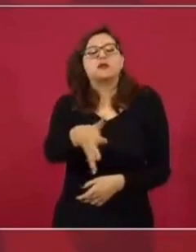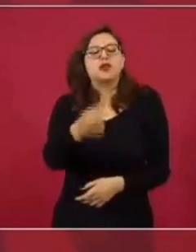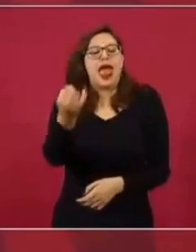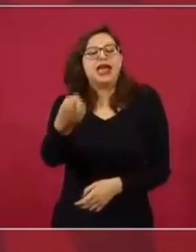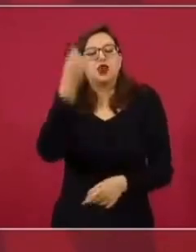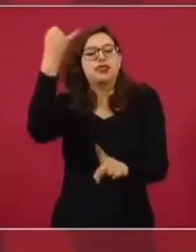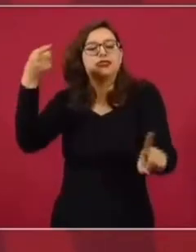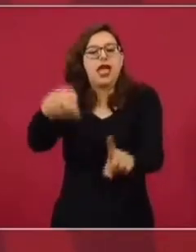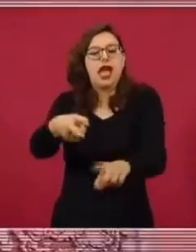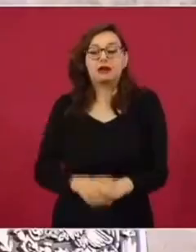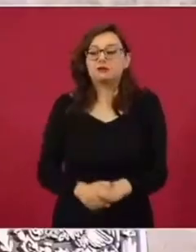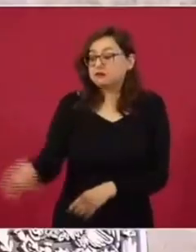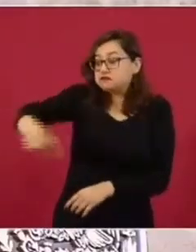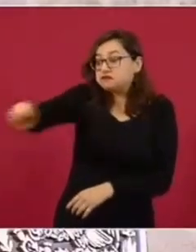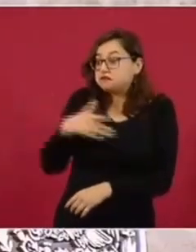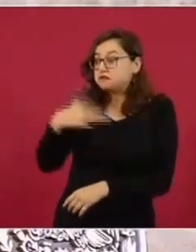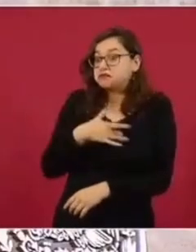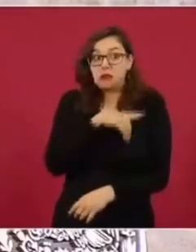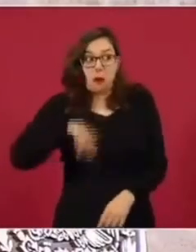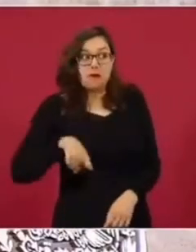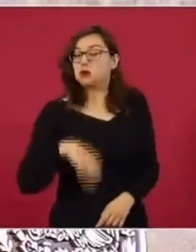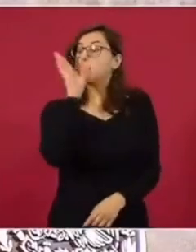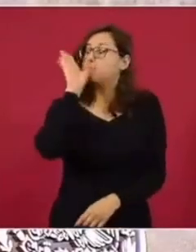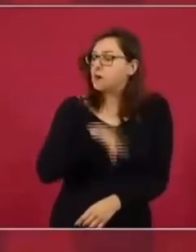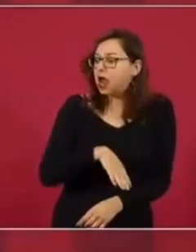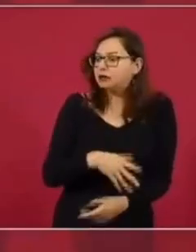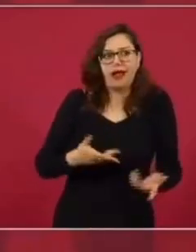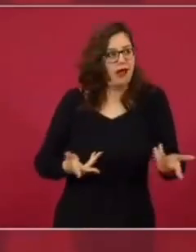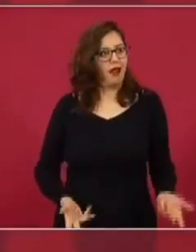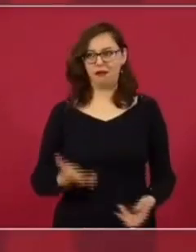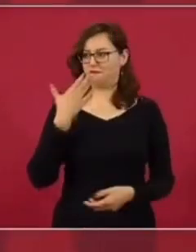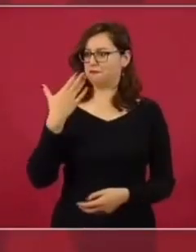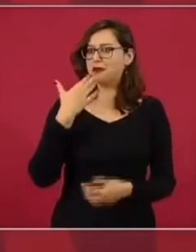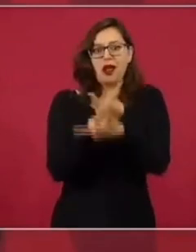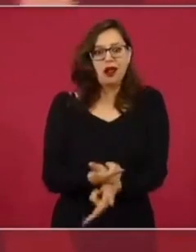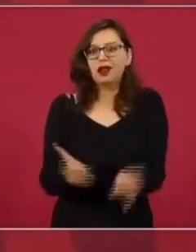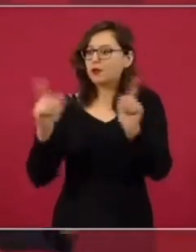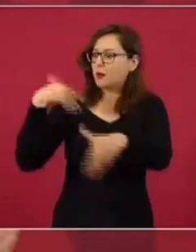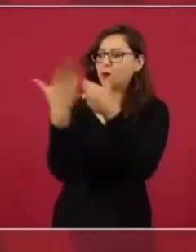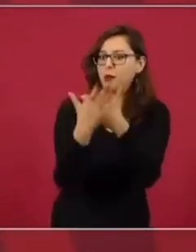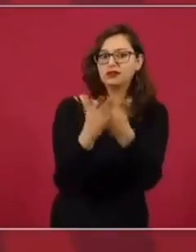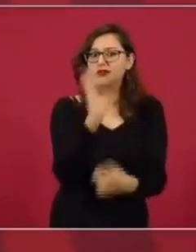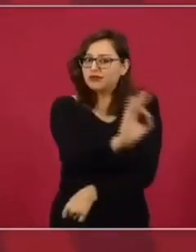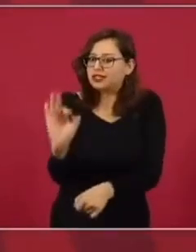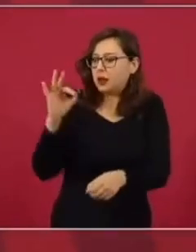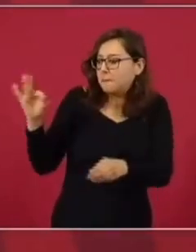Entonces, con toda libertad, los ciudadanos